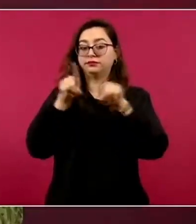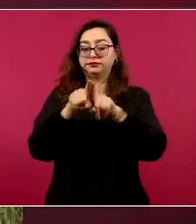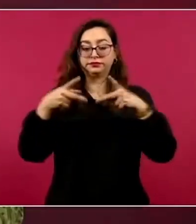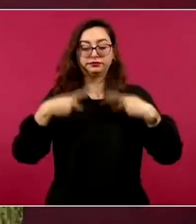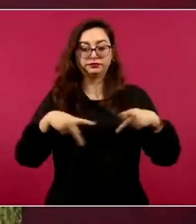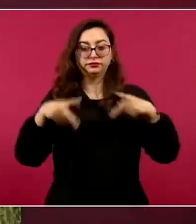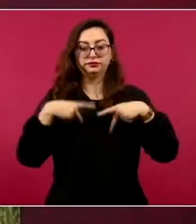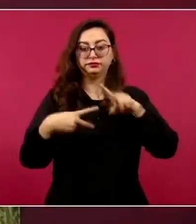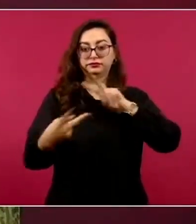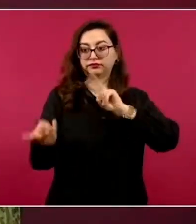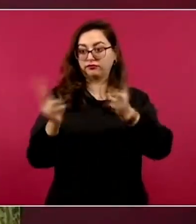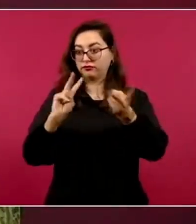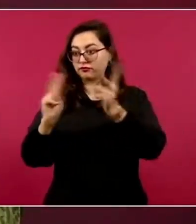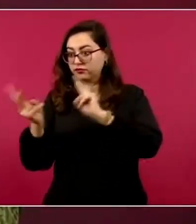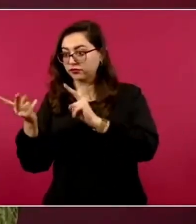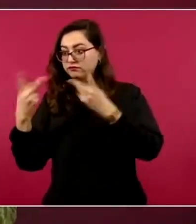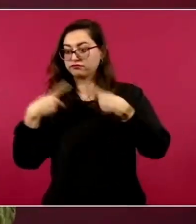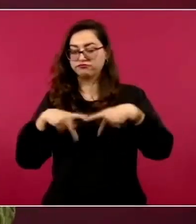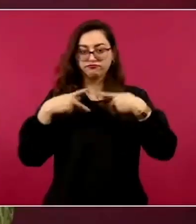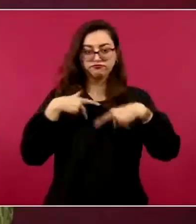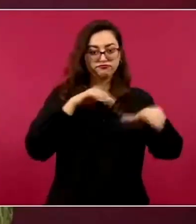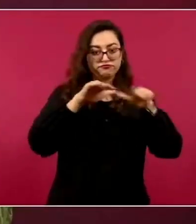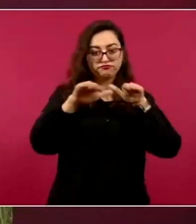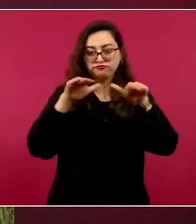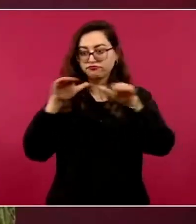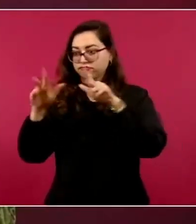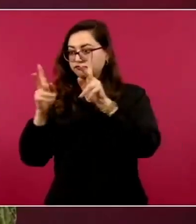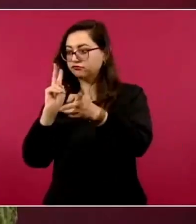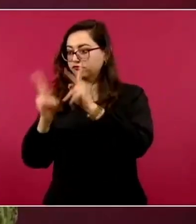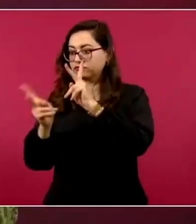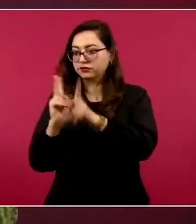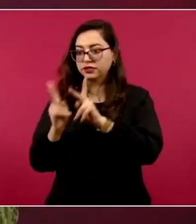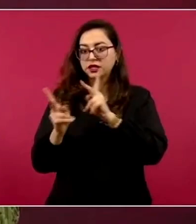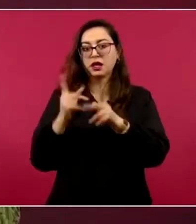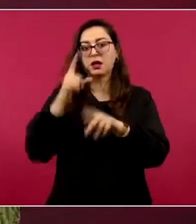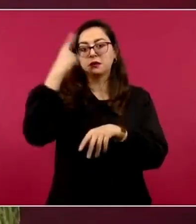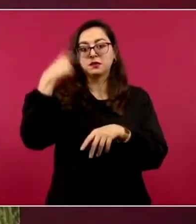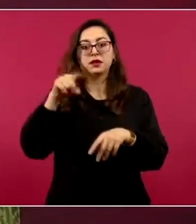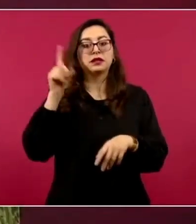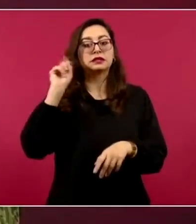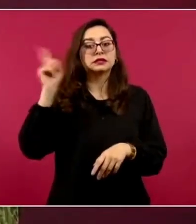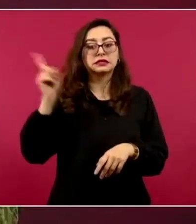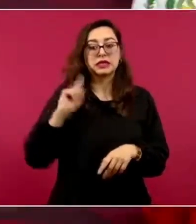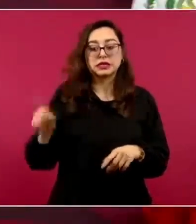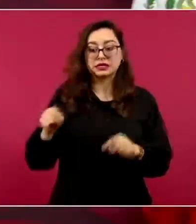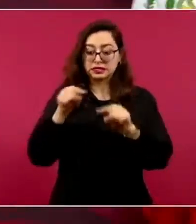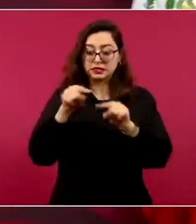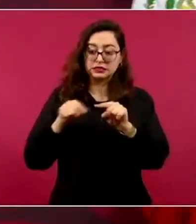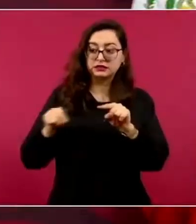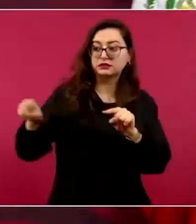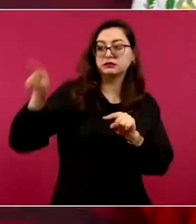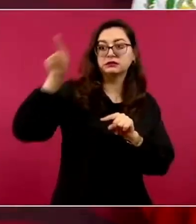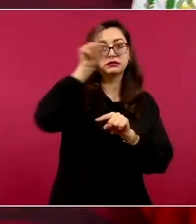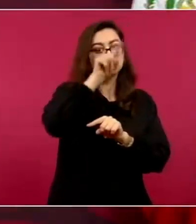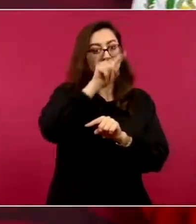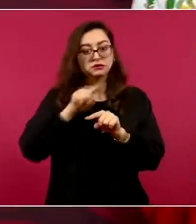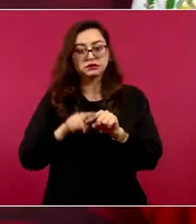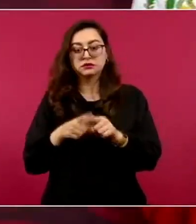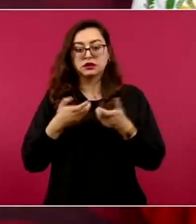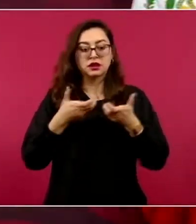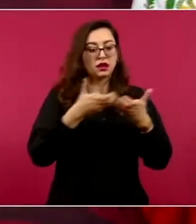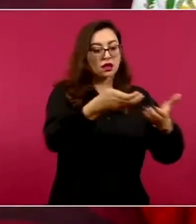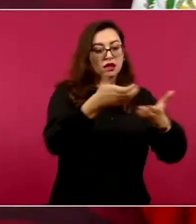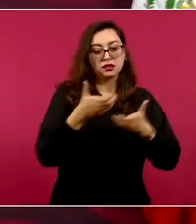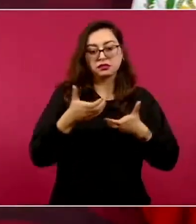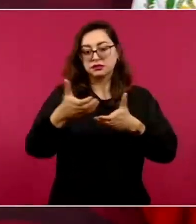operación blindando Zacatecas, cubriendo las principales rutas